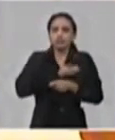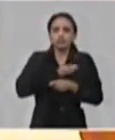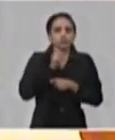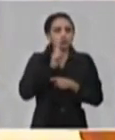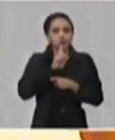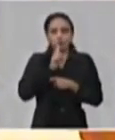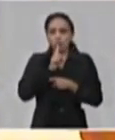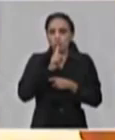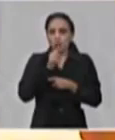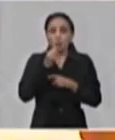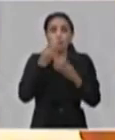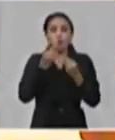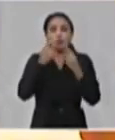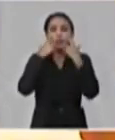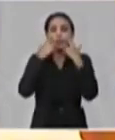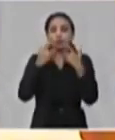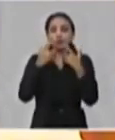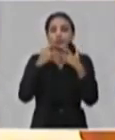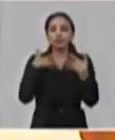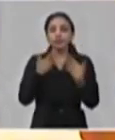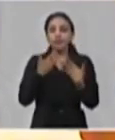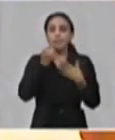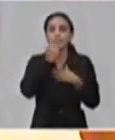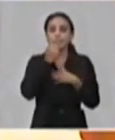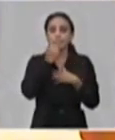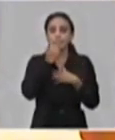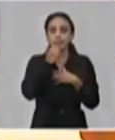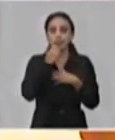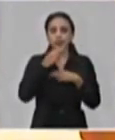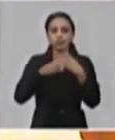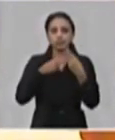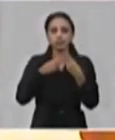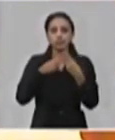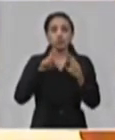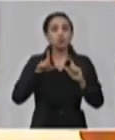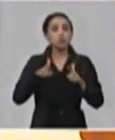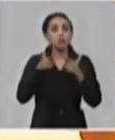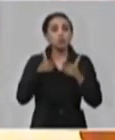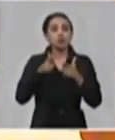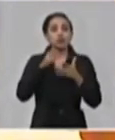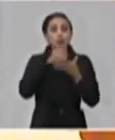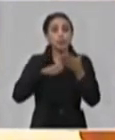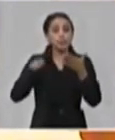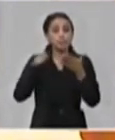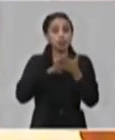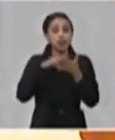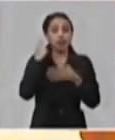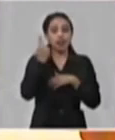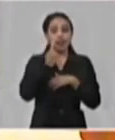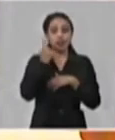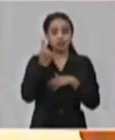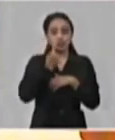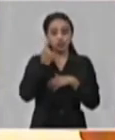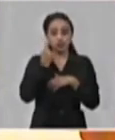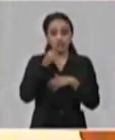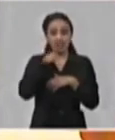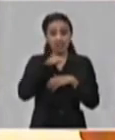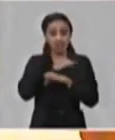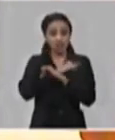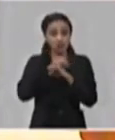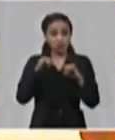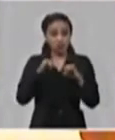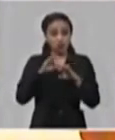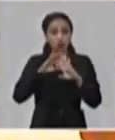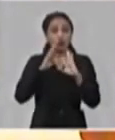por lo cual es muy importante la implementación y cumplimiento del Plan Nacional, aquí informado,